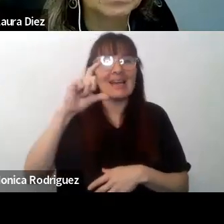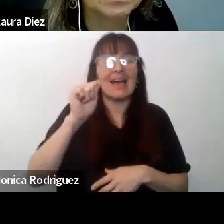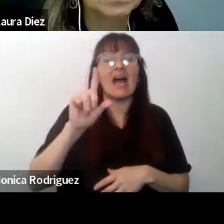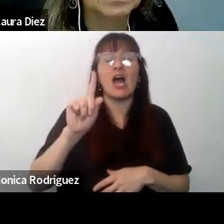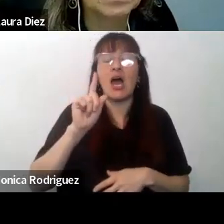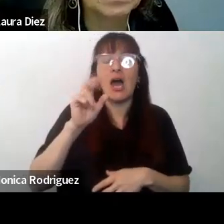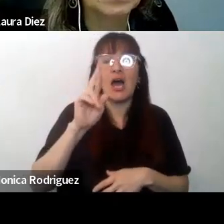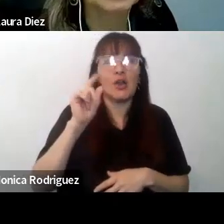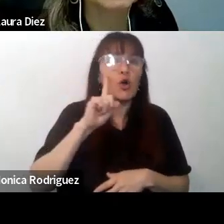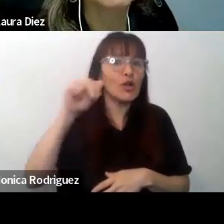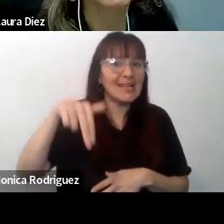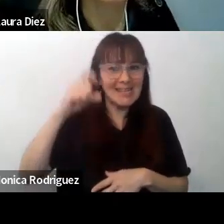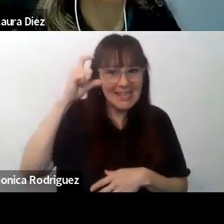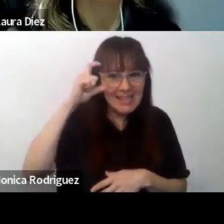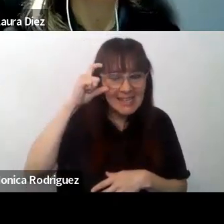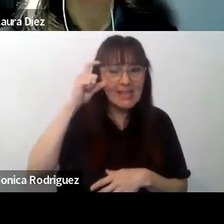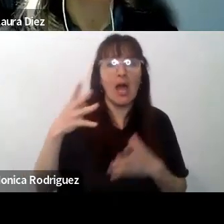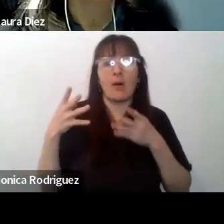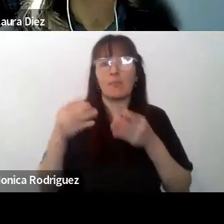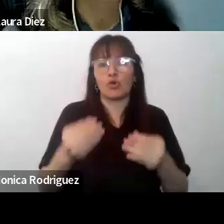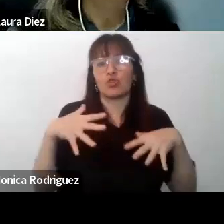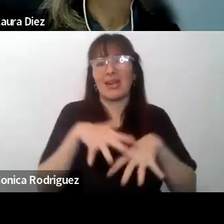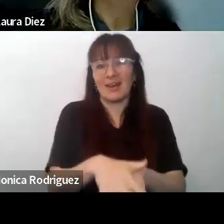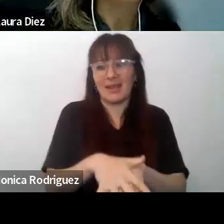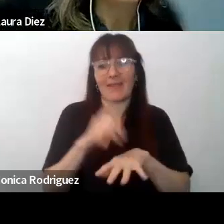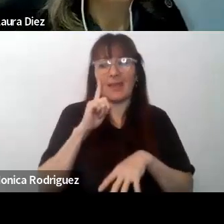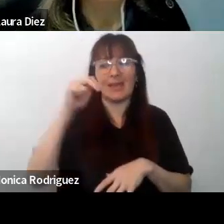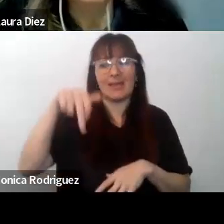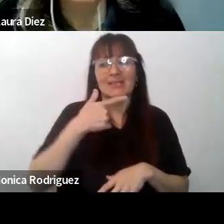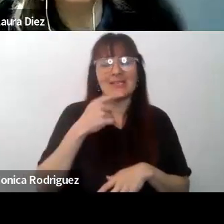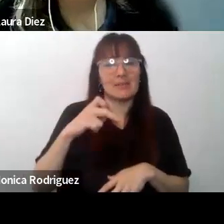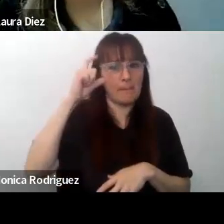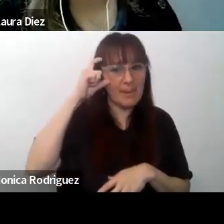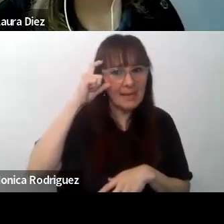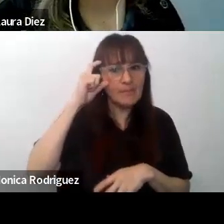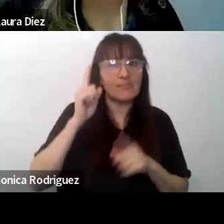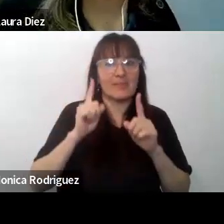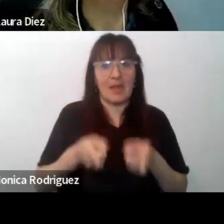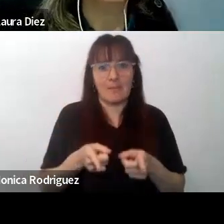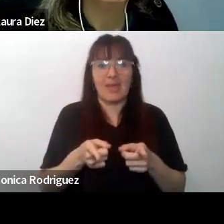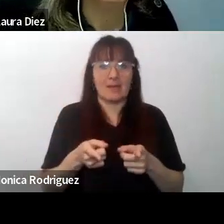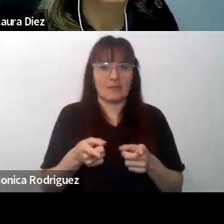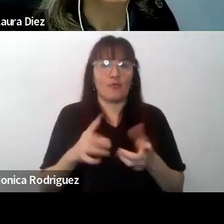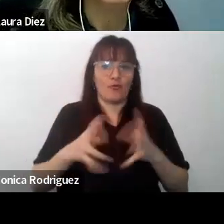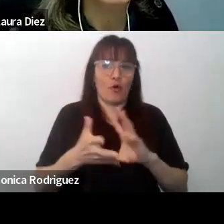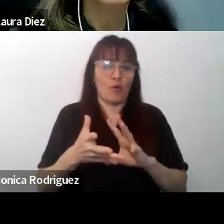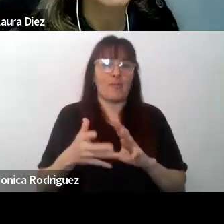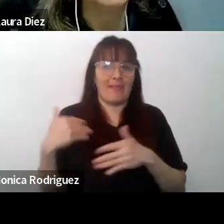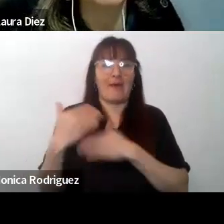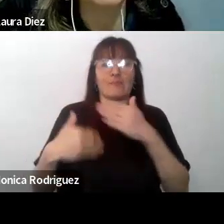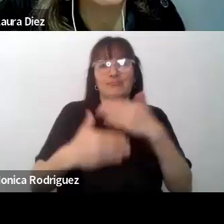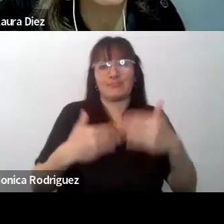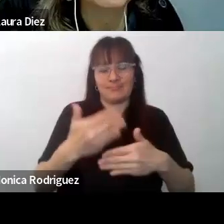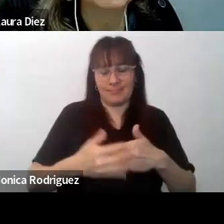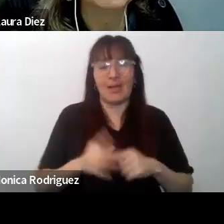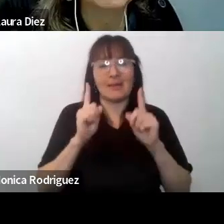por su apoyo a la red de los INSPE y por su dinamismo increíble. Y, por último,